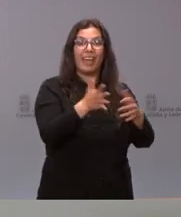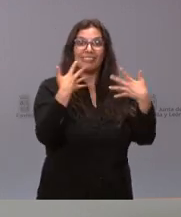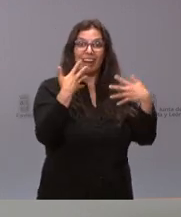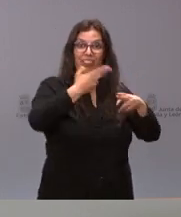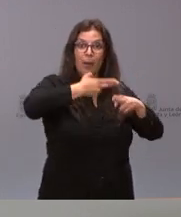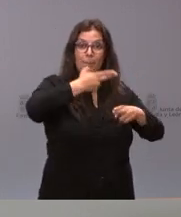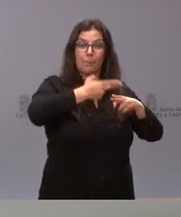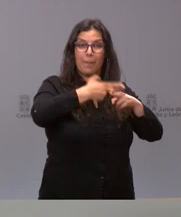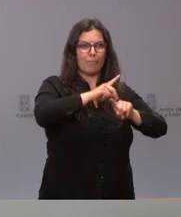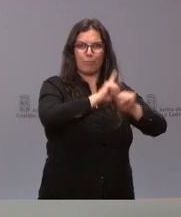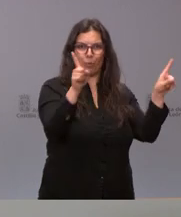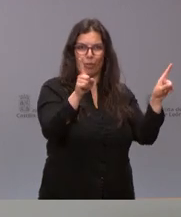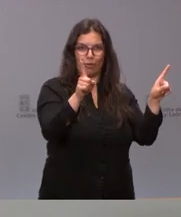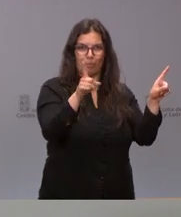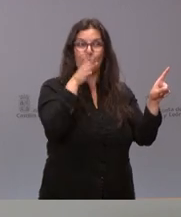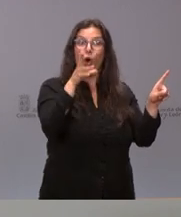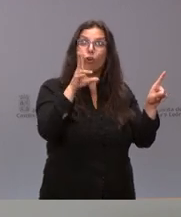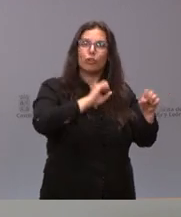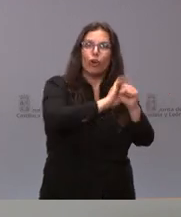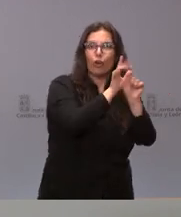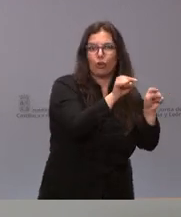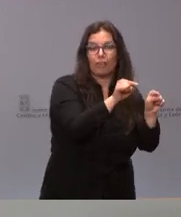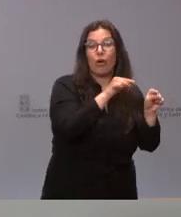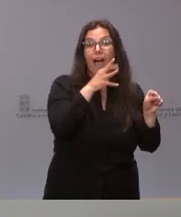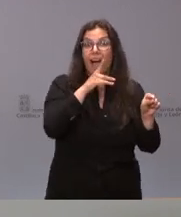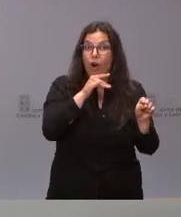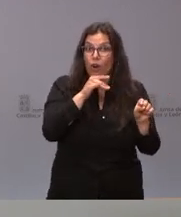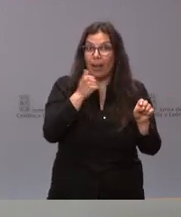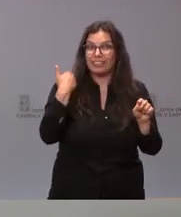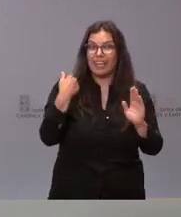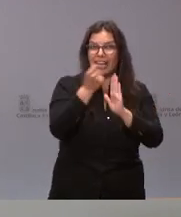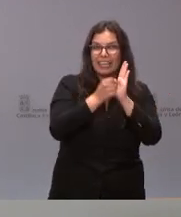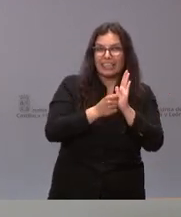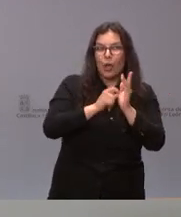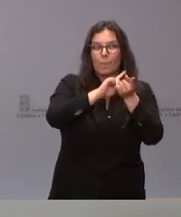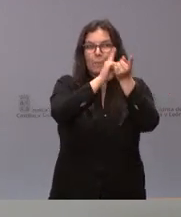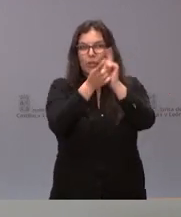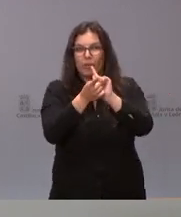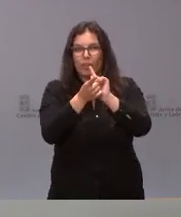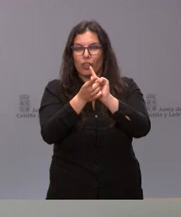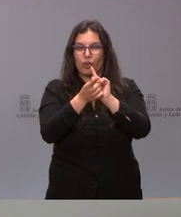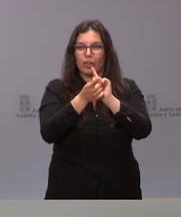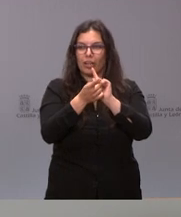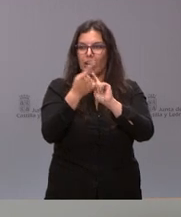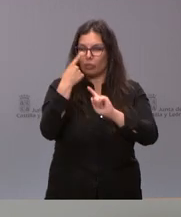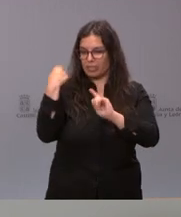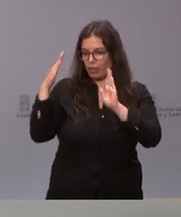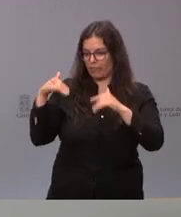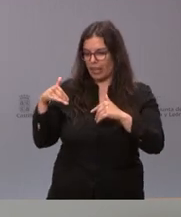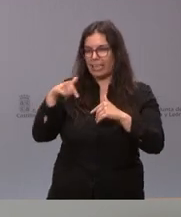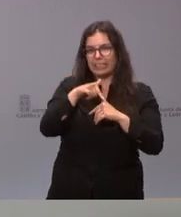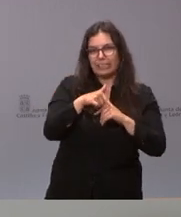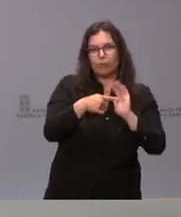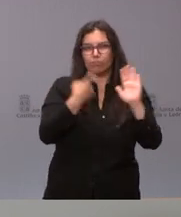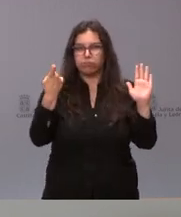incluso en las terrazas y yo no sé si con las modificaciones que hicimos a finales del año pasado esta modificación